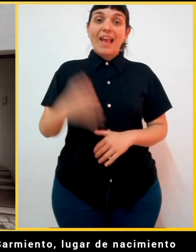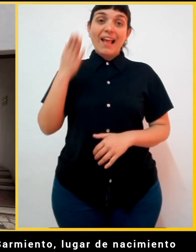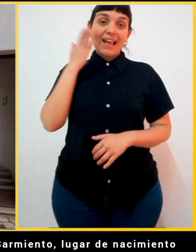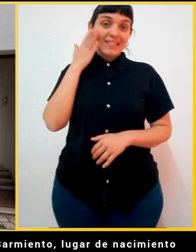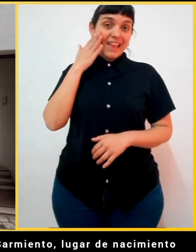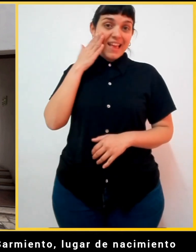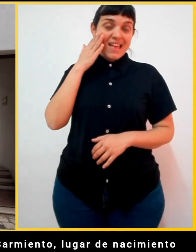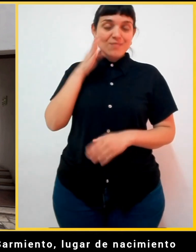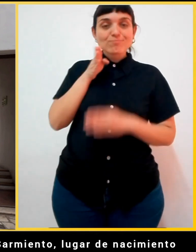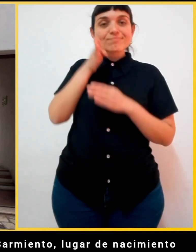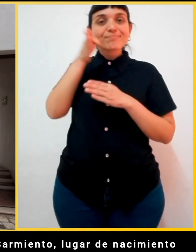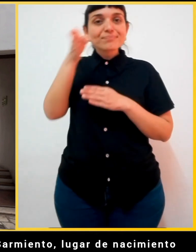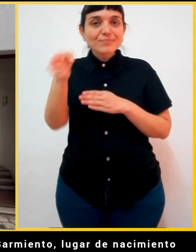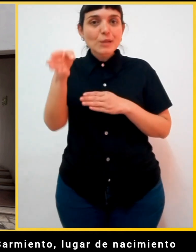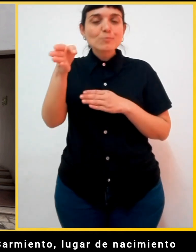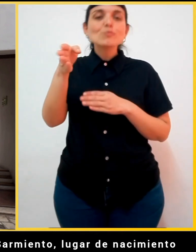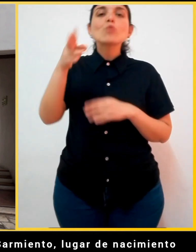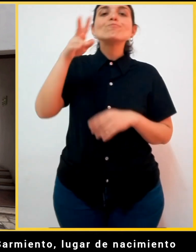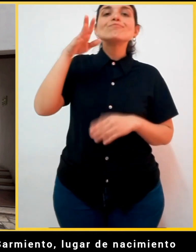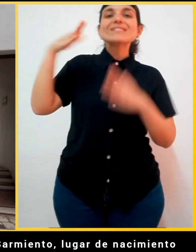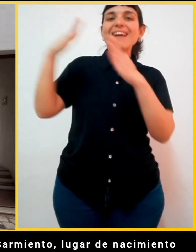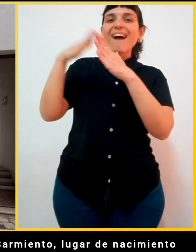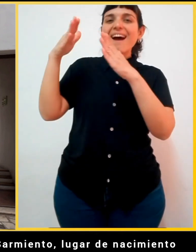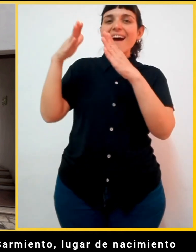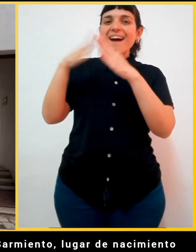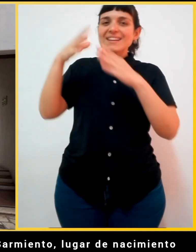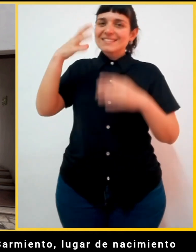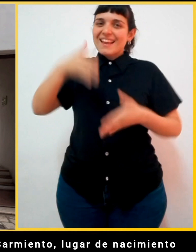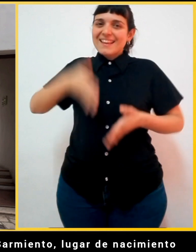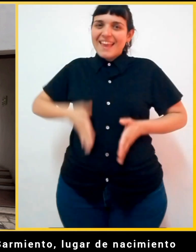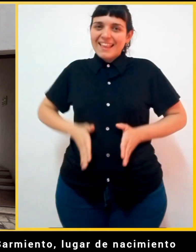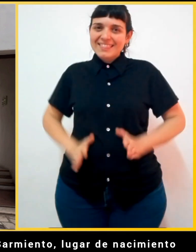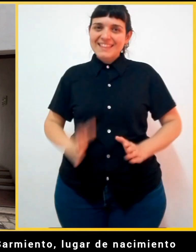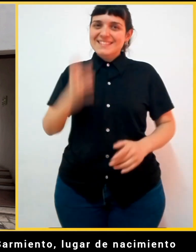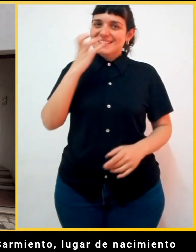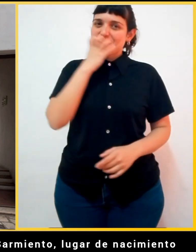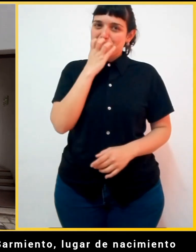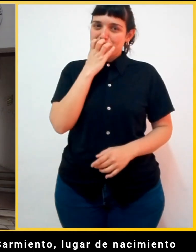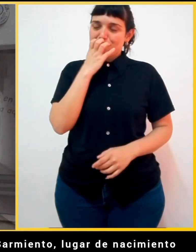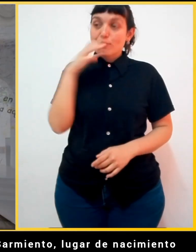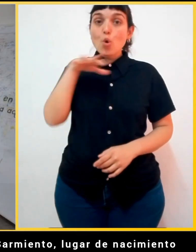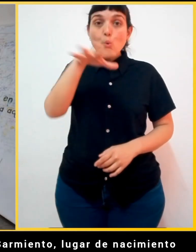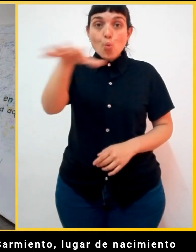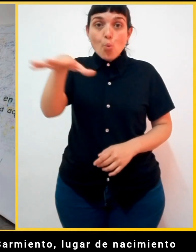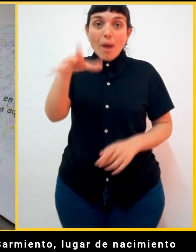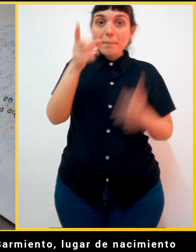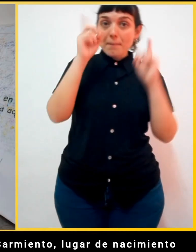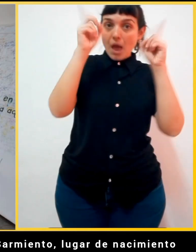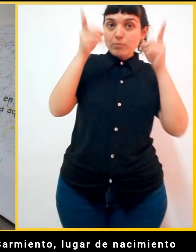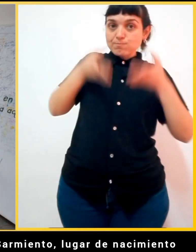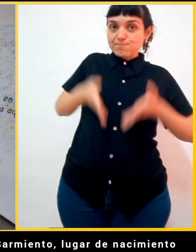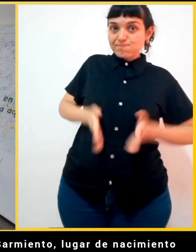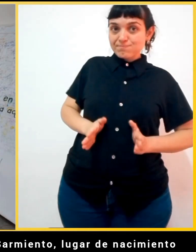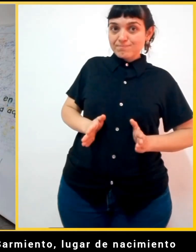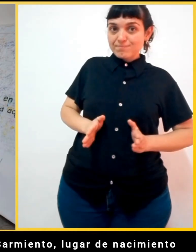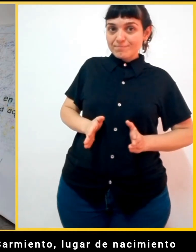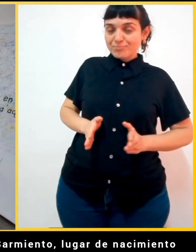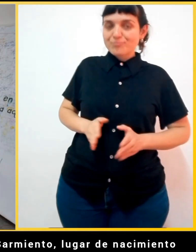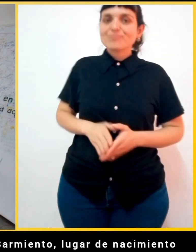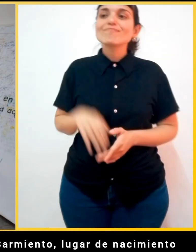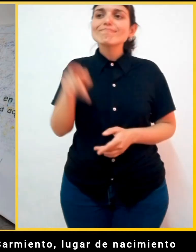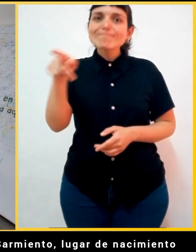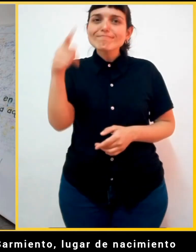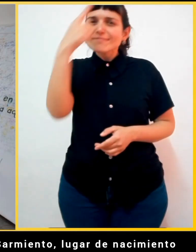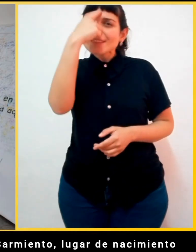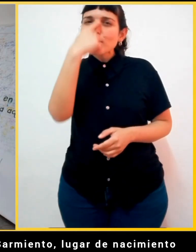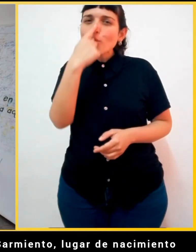Por la tarde, nos dirigimos a la Casa Natal de Sarmiento, lugar de nacimiento del Gran Maestro,